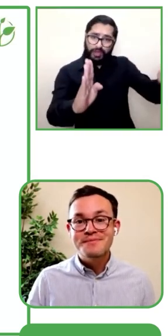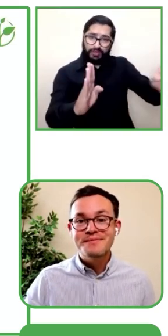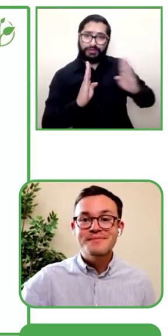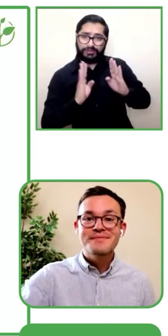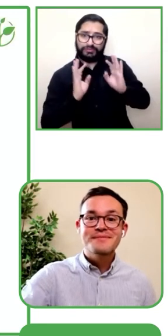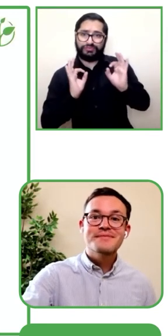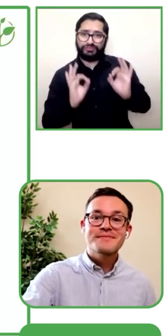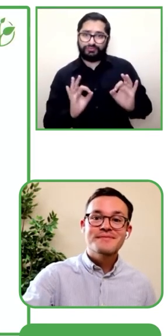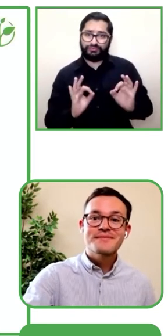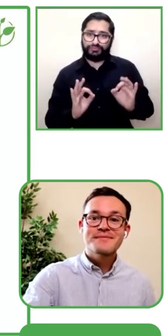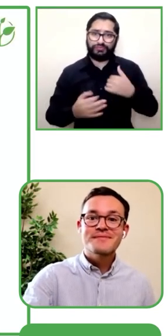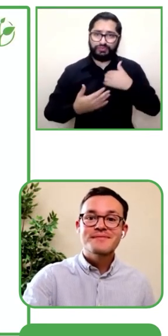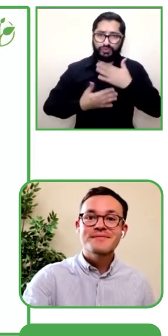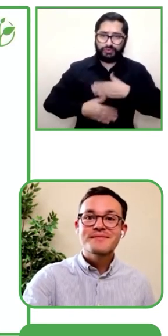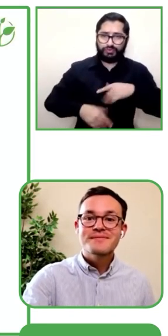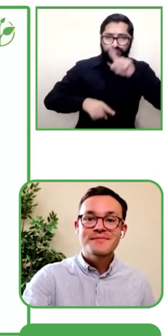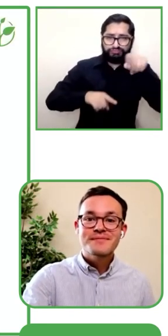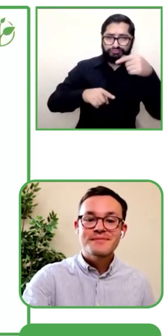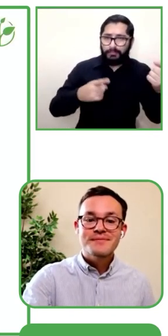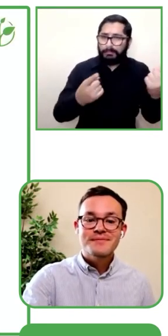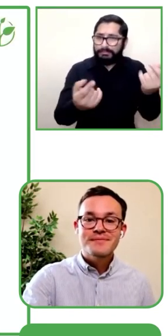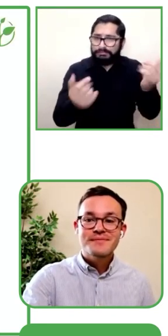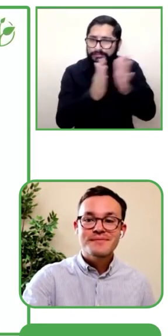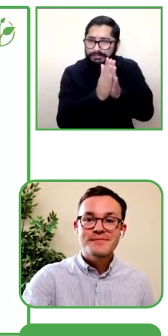para hacer una asociación. Muchas gracias.